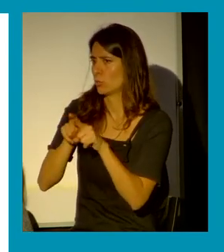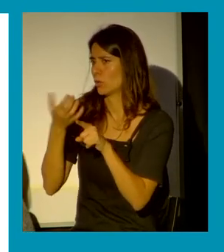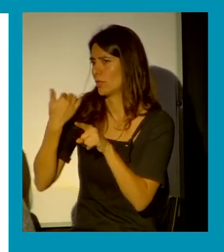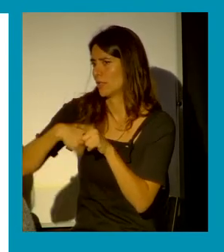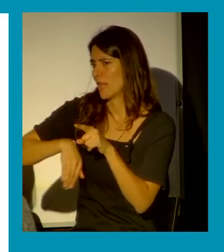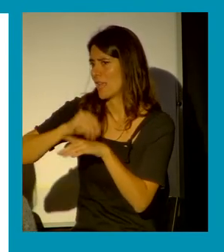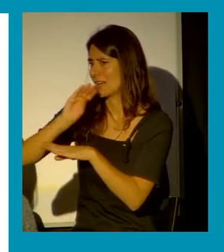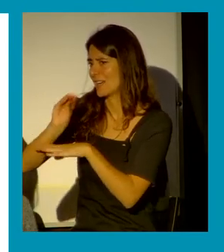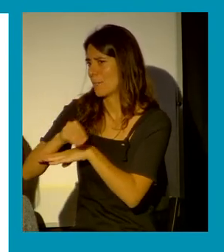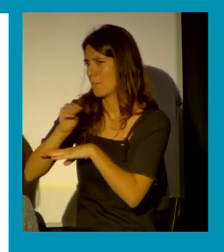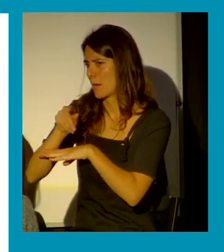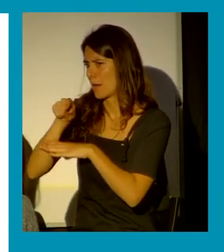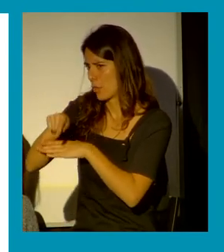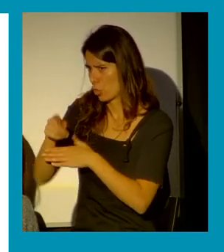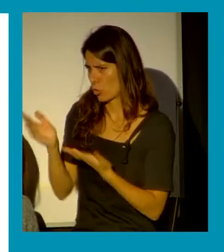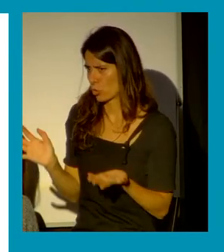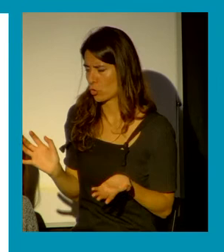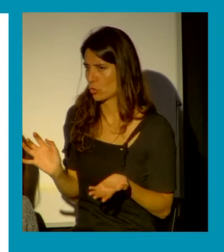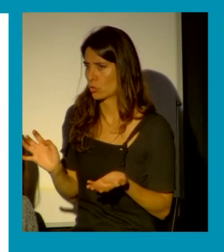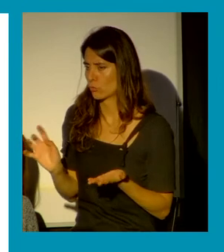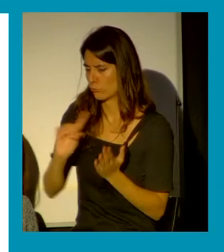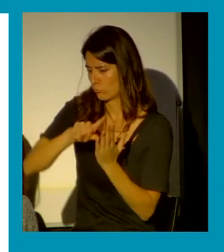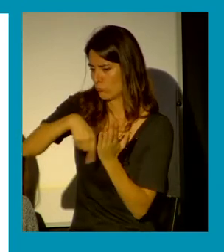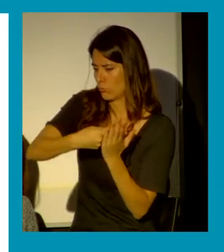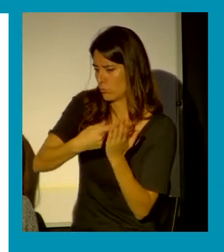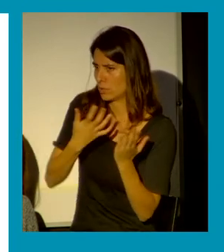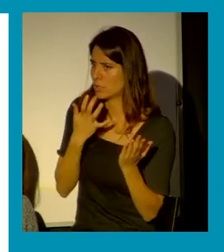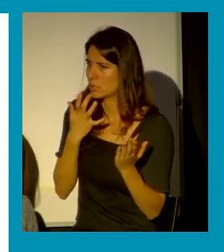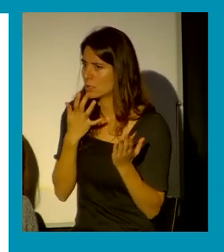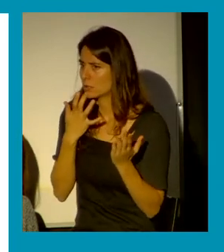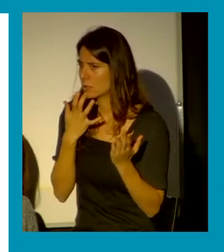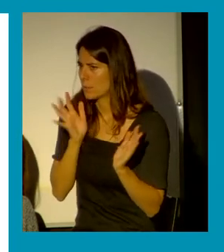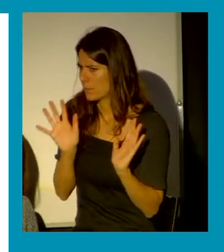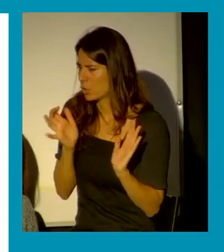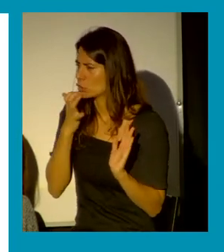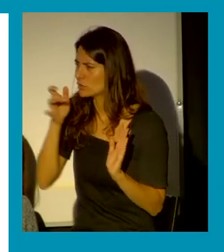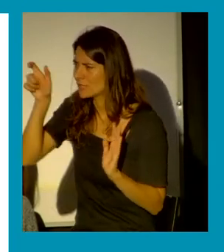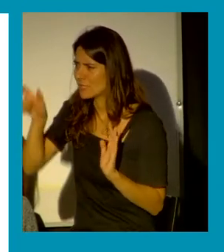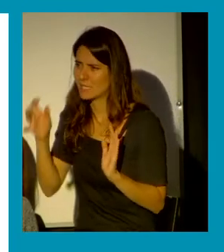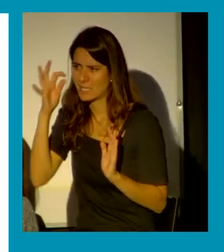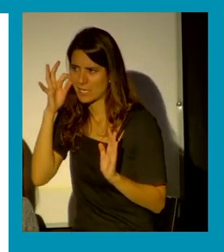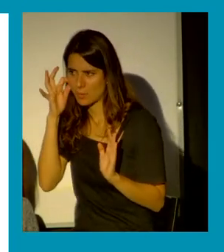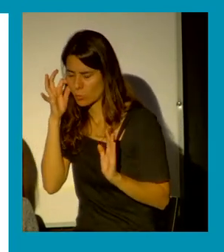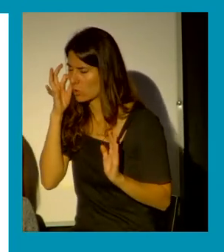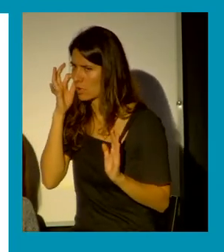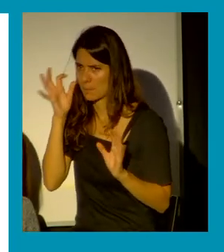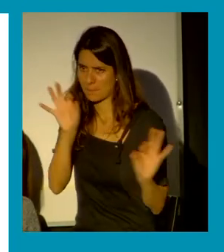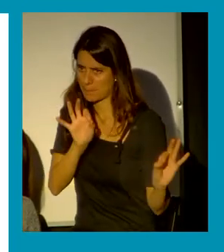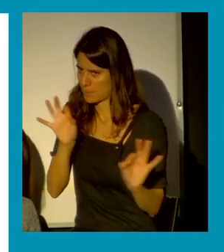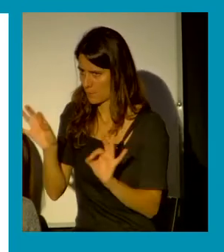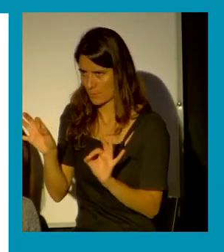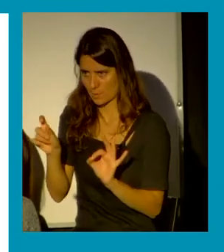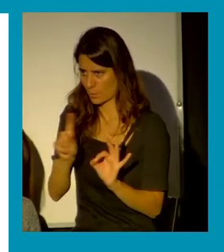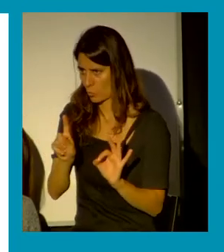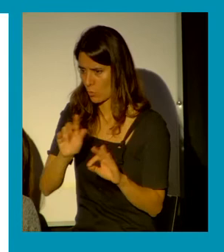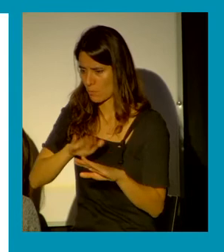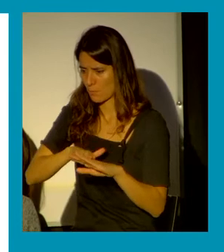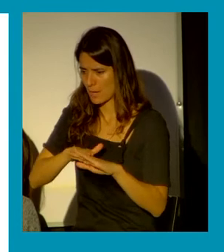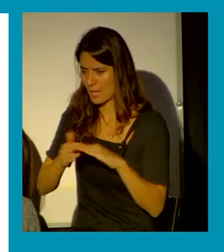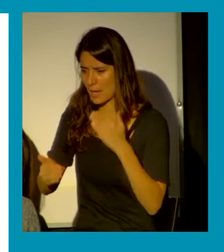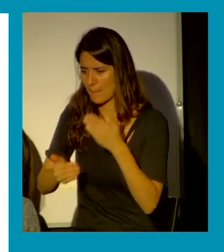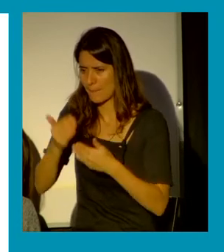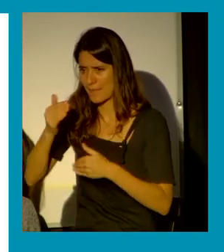en que en uno de los proyectos se establece que si la mujer no está en condiciones todavía de entrar en este proceso